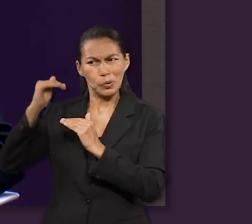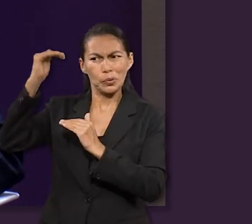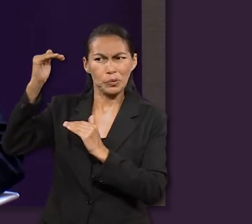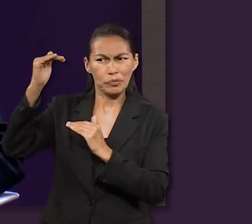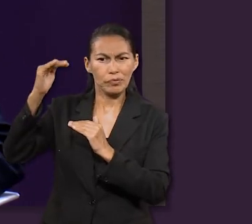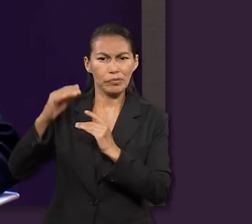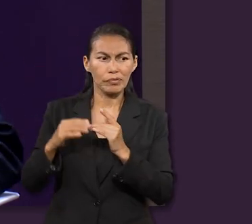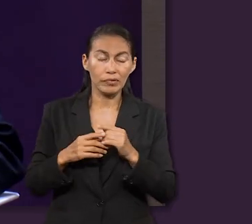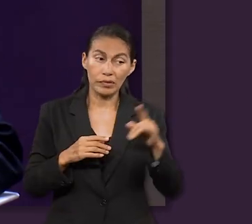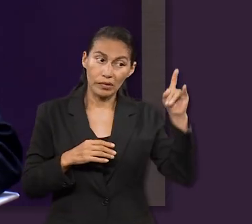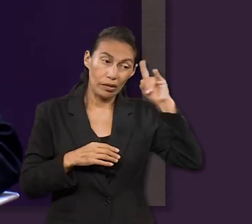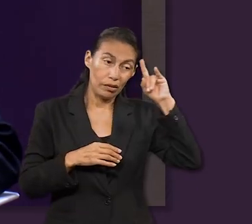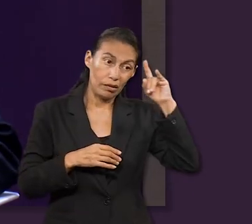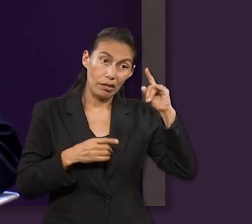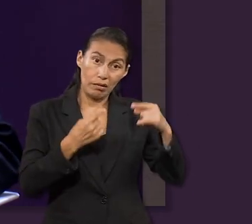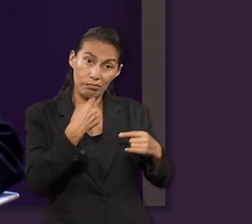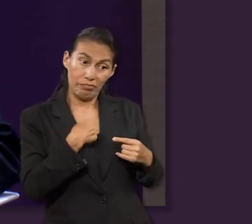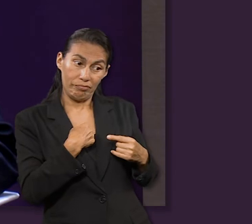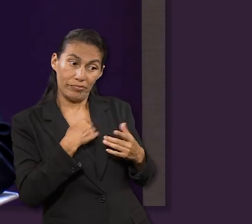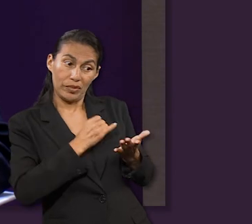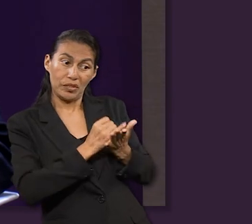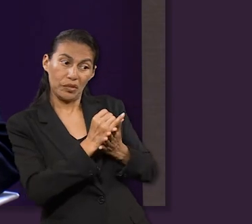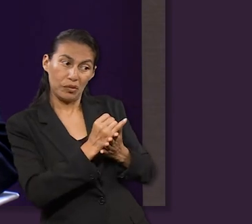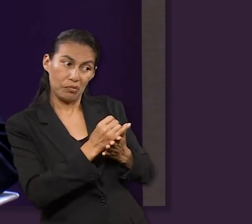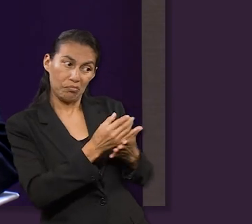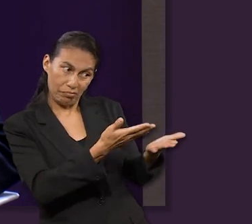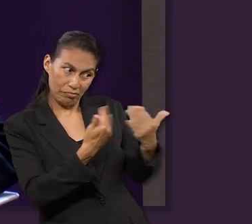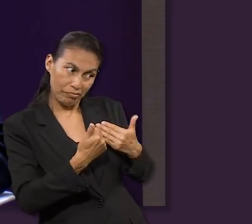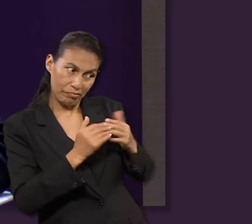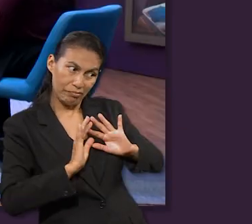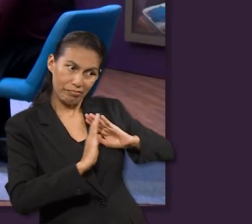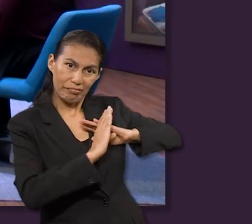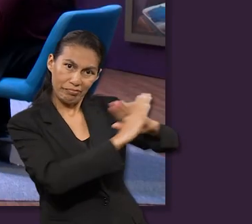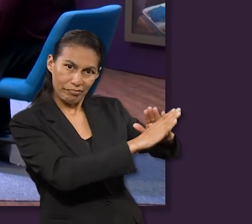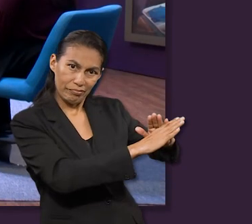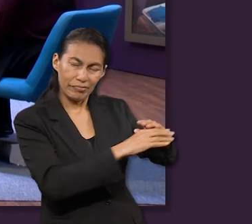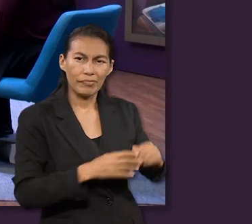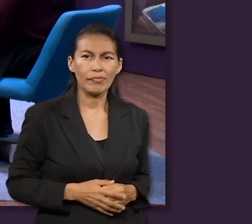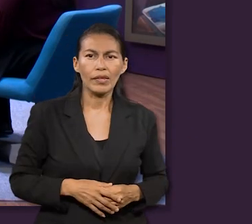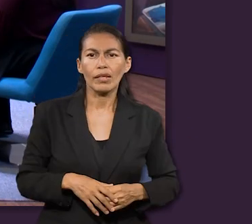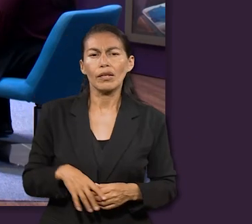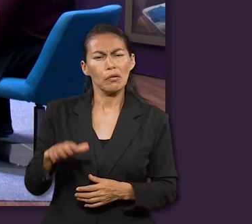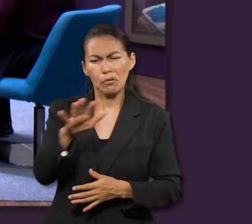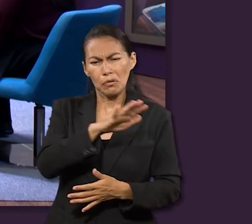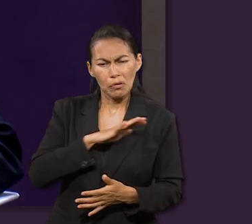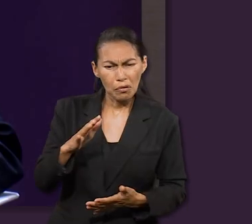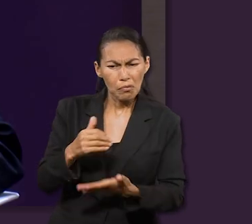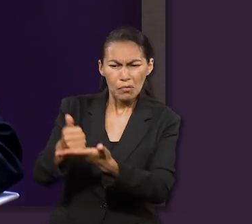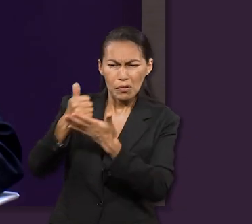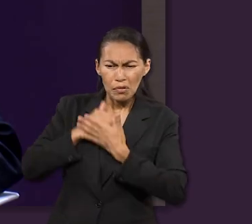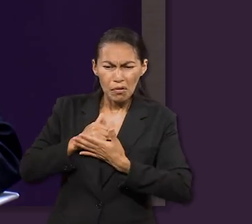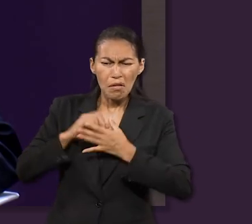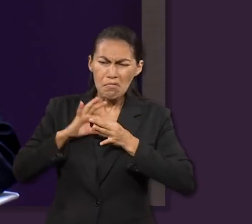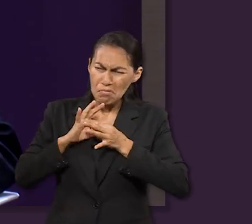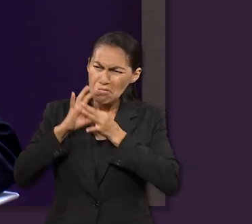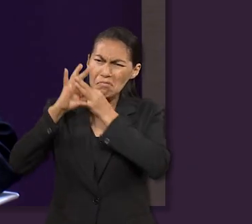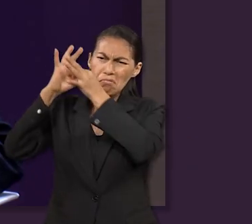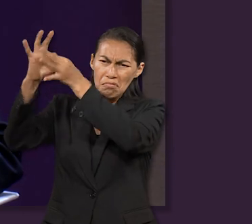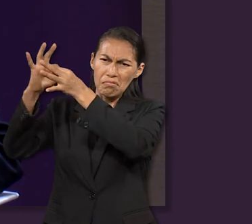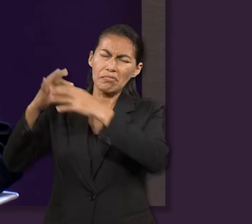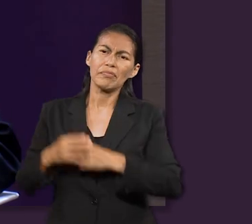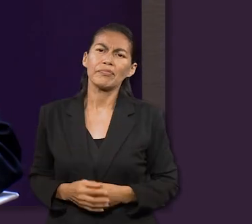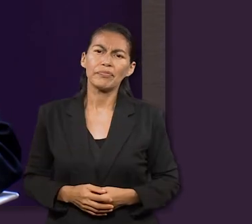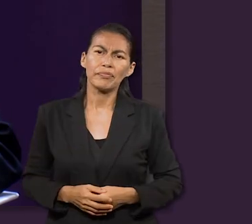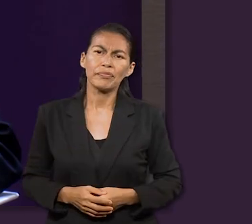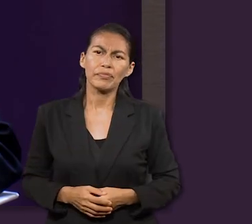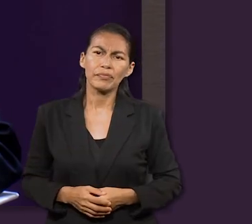Satanás, si uno lo permite, y uno mismo, las consecuencias. Y todo esto te va a ayudar para el desarrollo de tu madurez